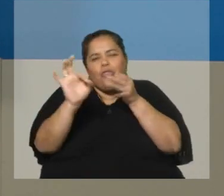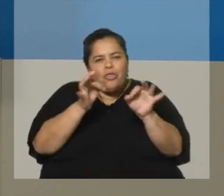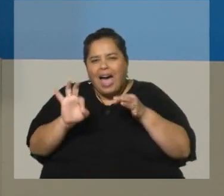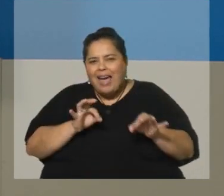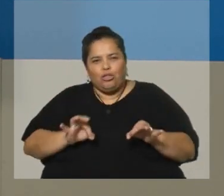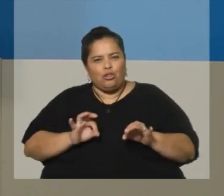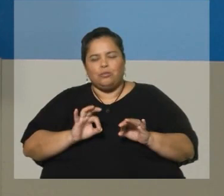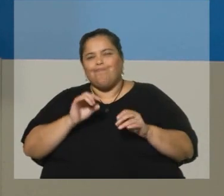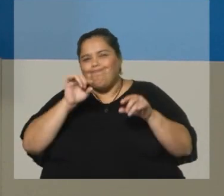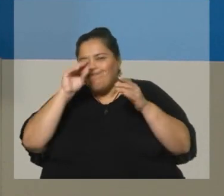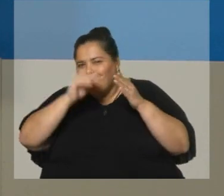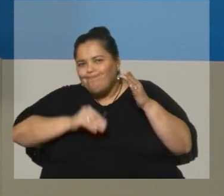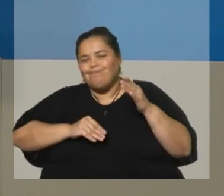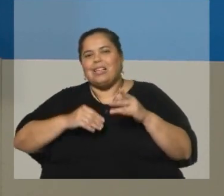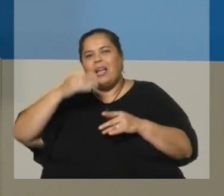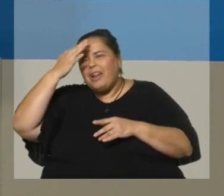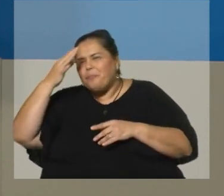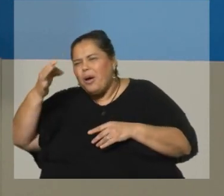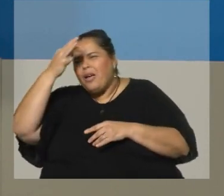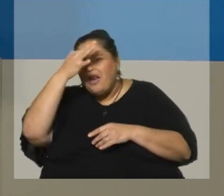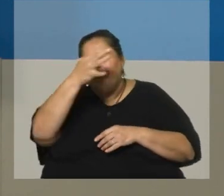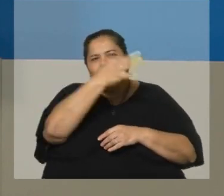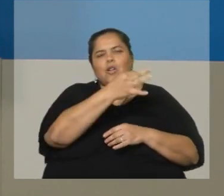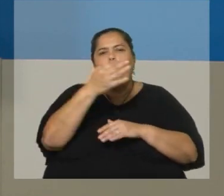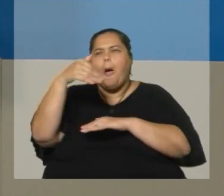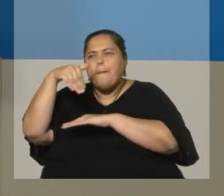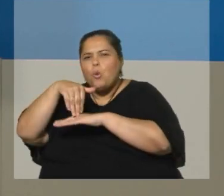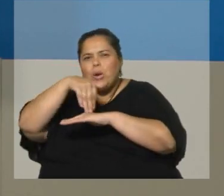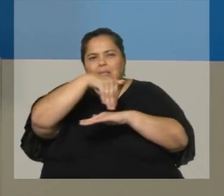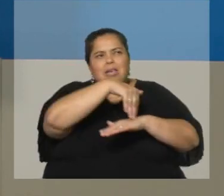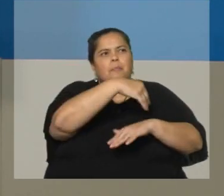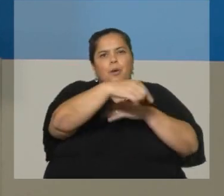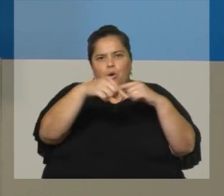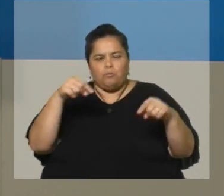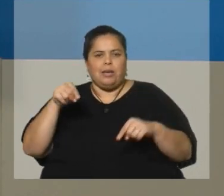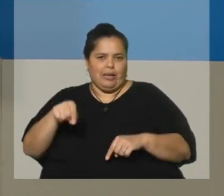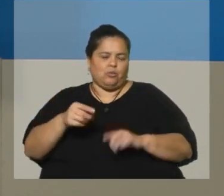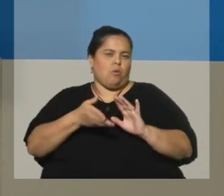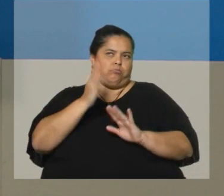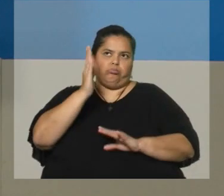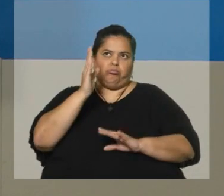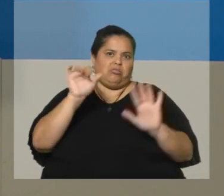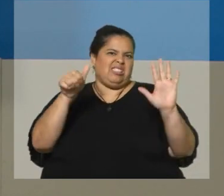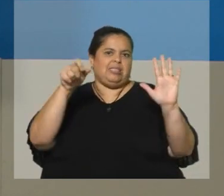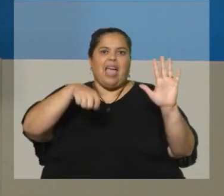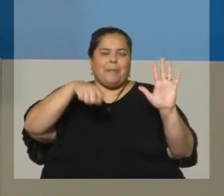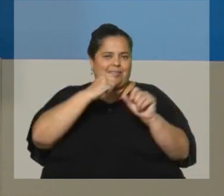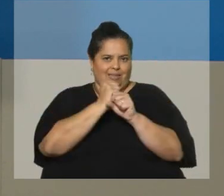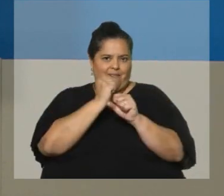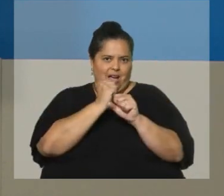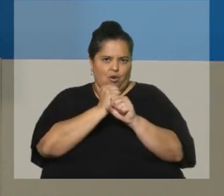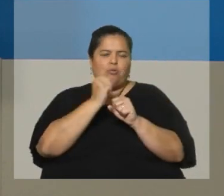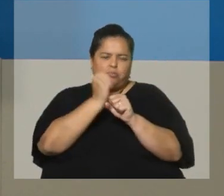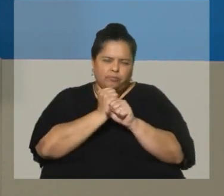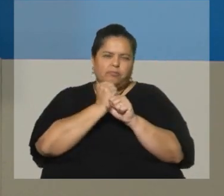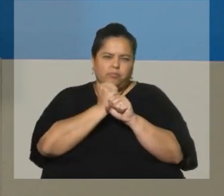municipios, por pequeñas localidades, eso nos va a llevar seguramente al menos seis meses que trabajemos con los datos y